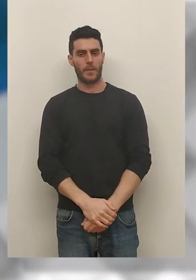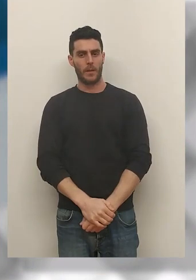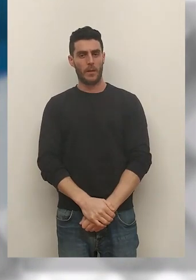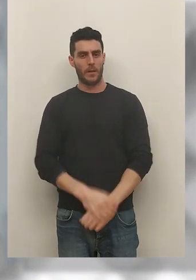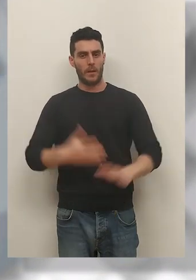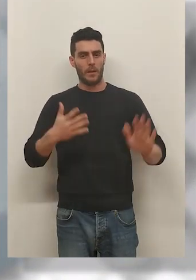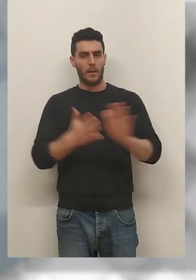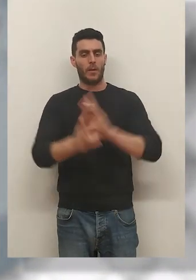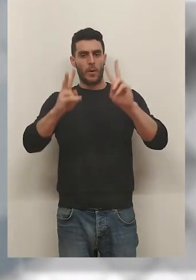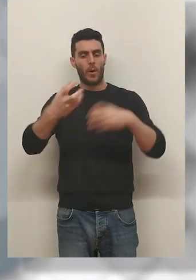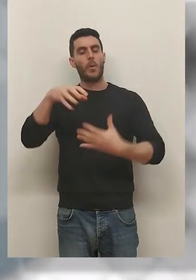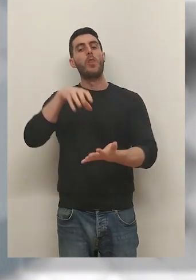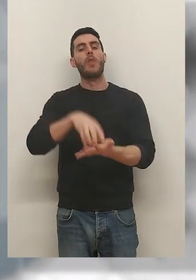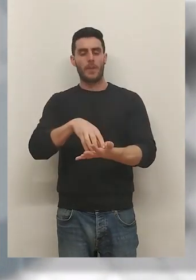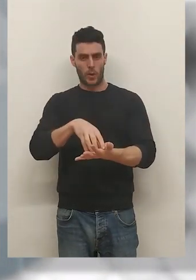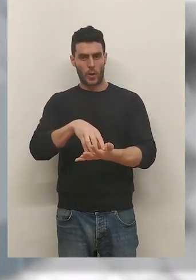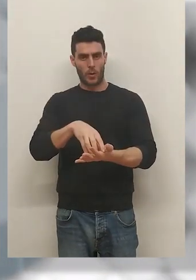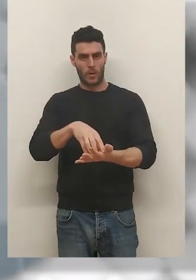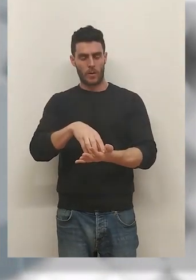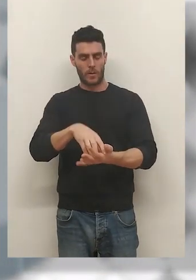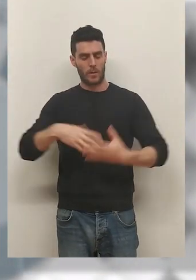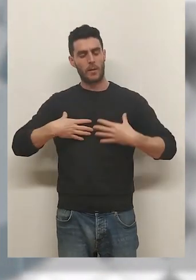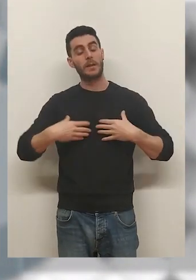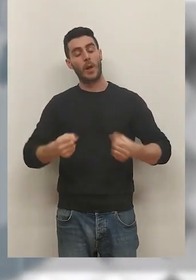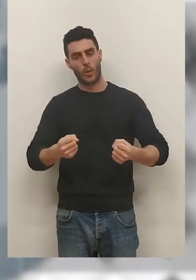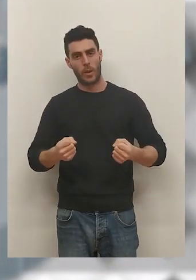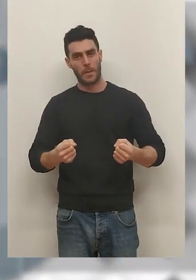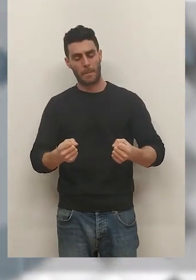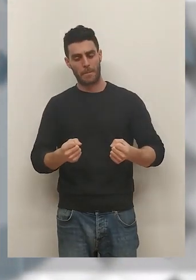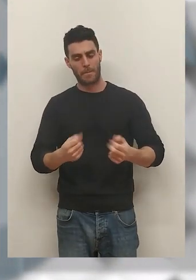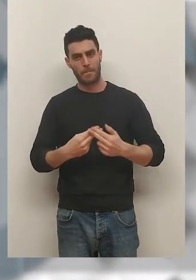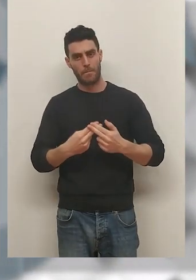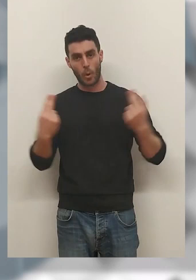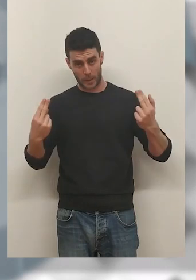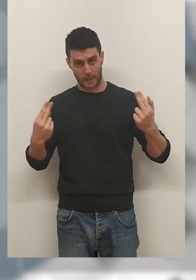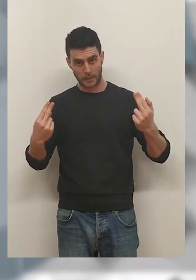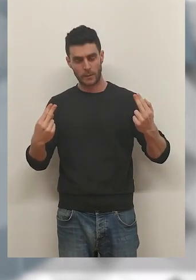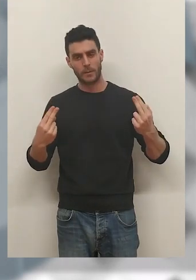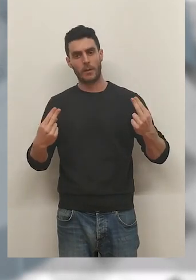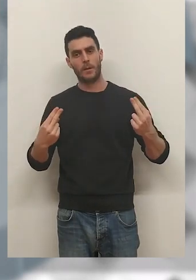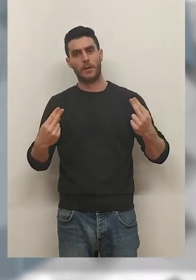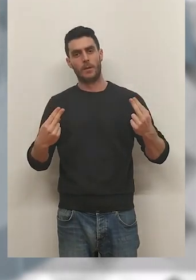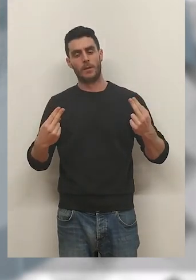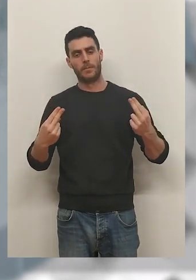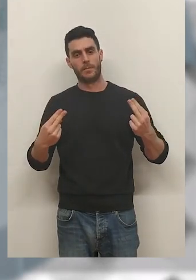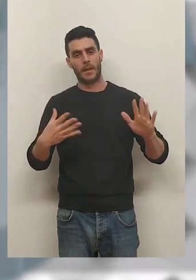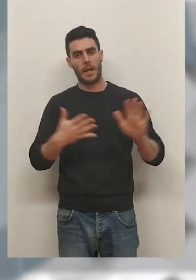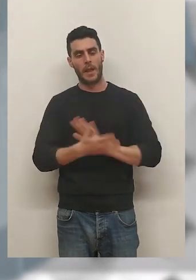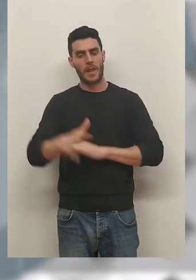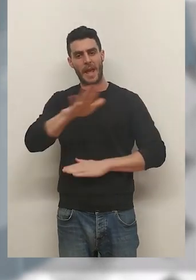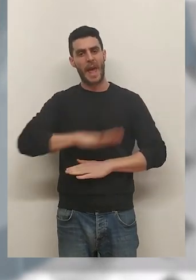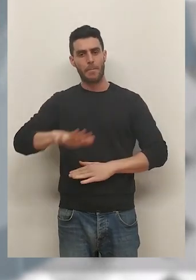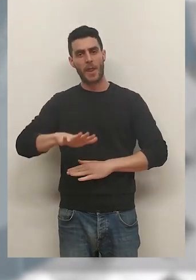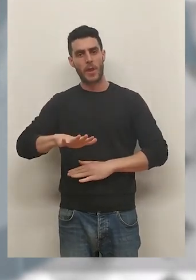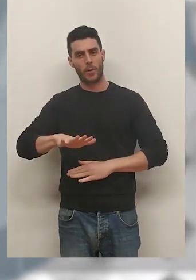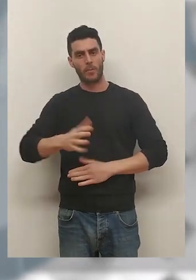Se trata de un nuevo centro de salud pública. Se trata de triplicar el